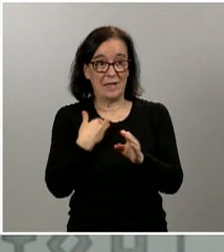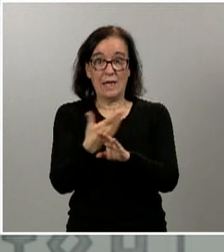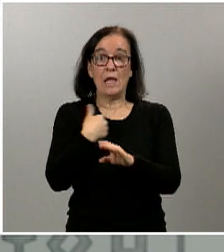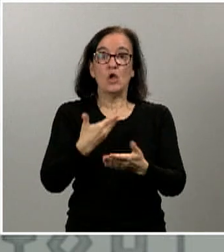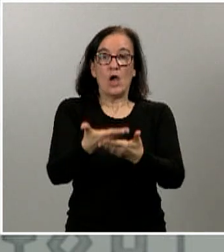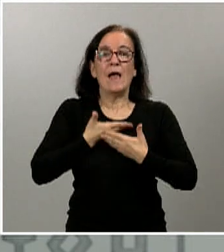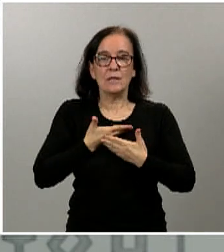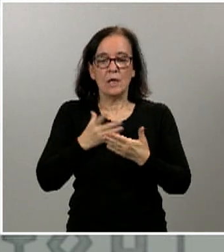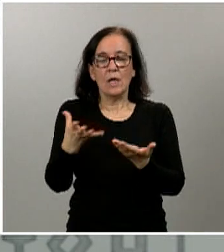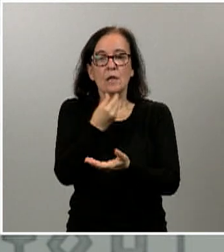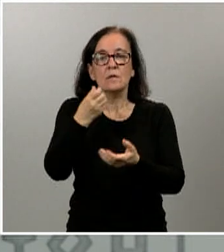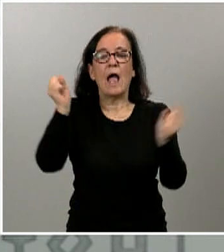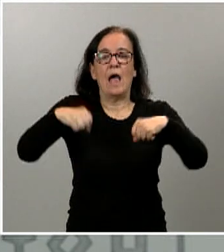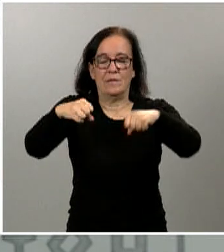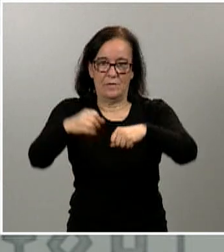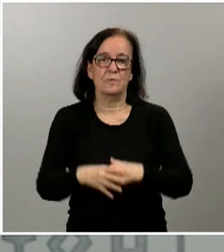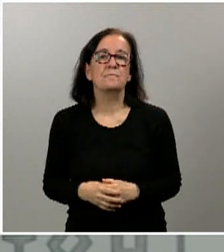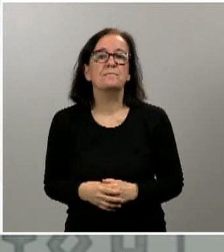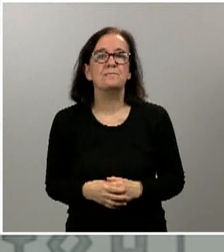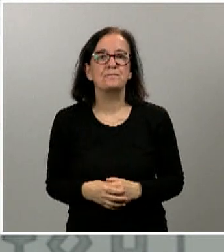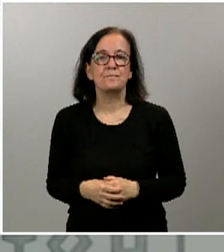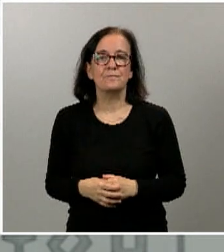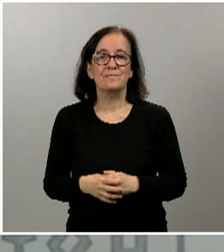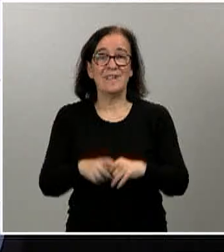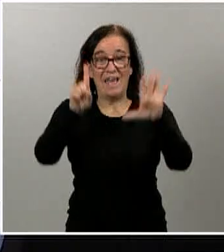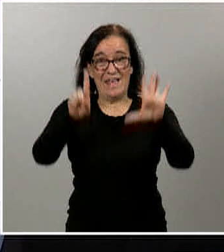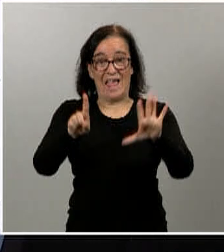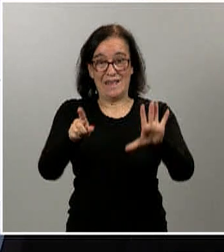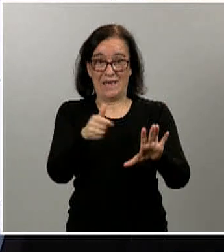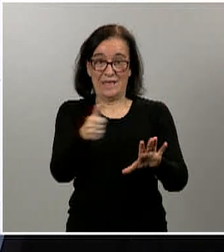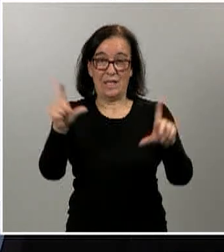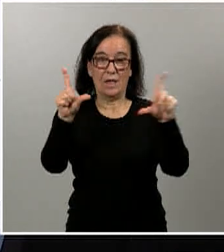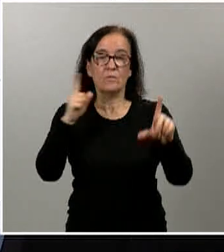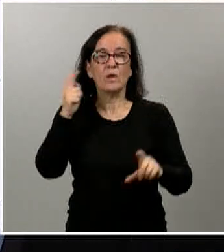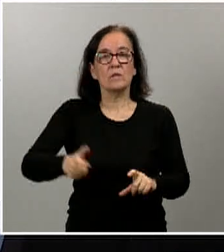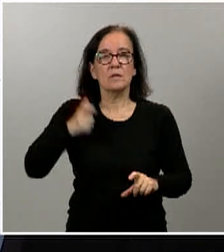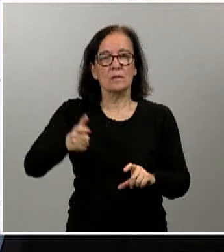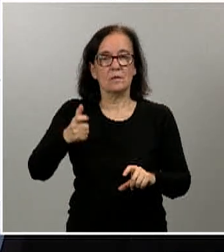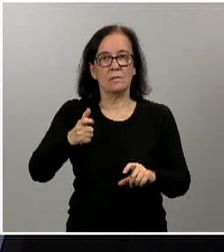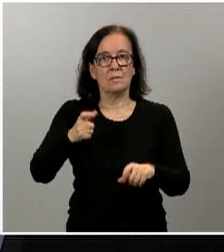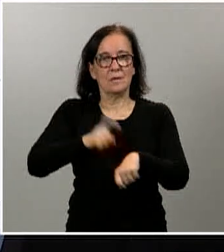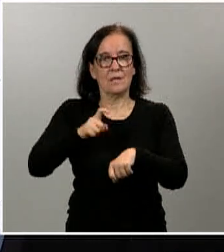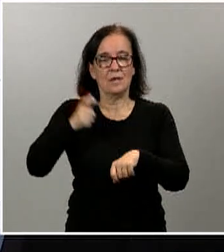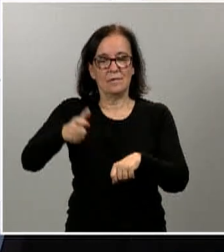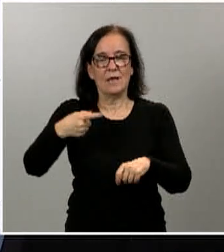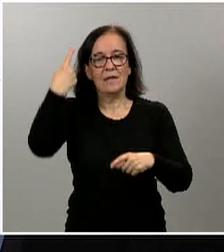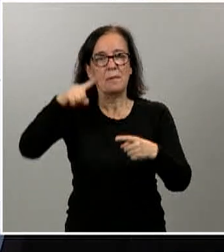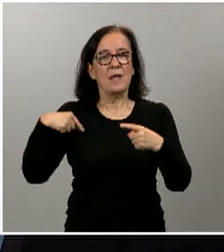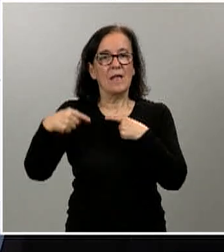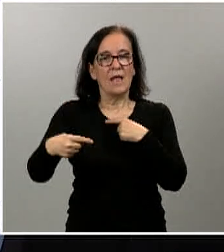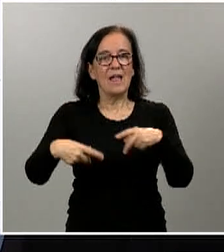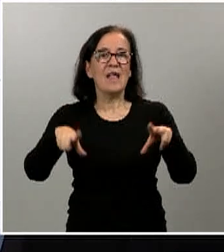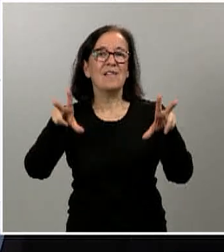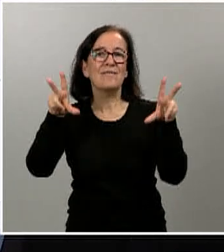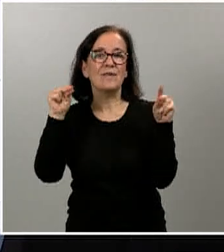tomar las decisiones. La sexta pregunta, ¿cuánto tiempo tardaremos en saber las consecuencias del fin de la hibernación?